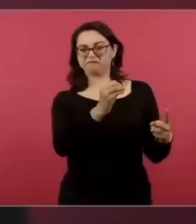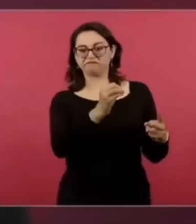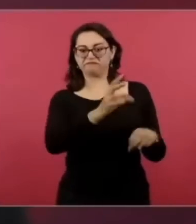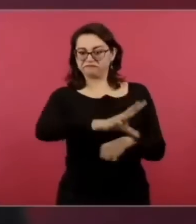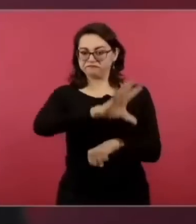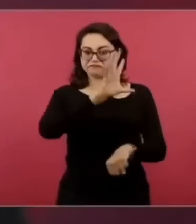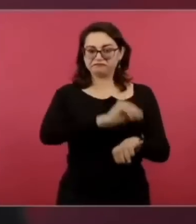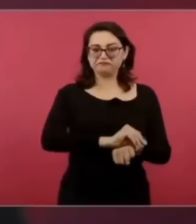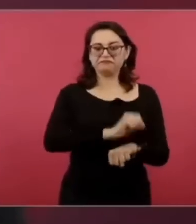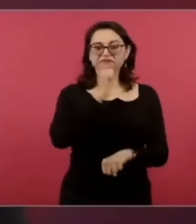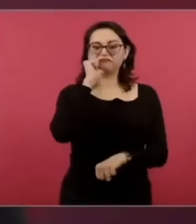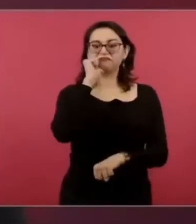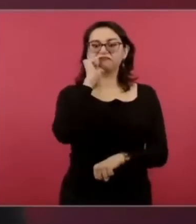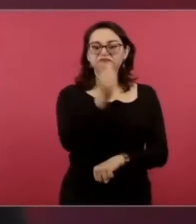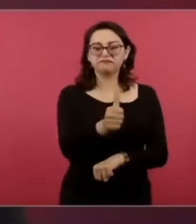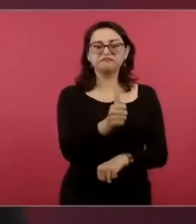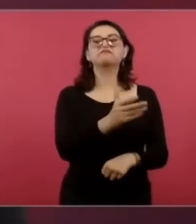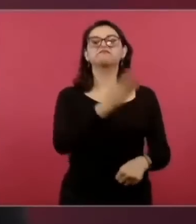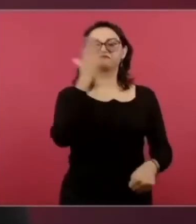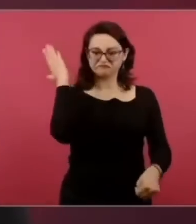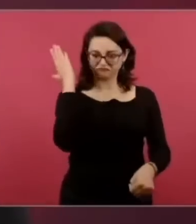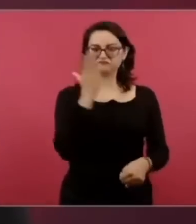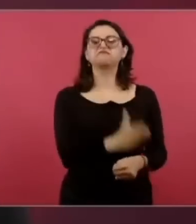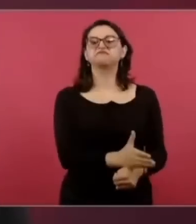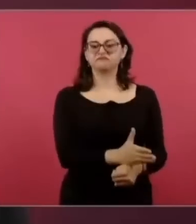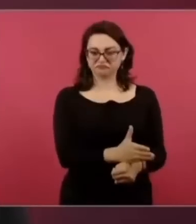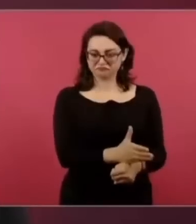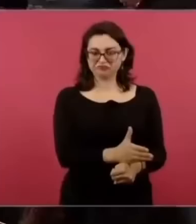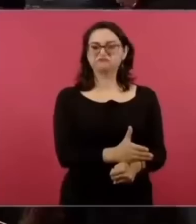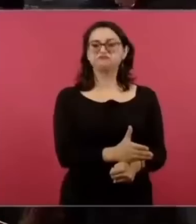corrupción, cero impunidad.